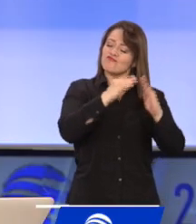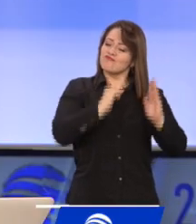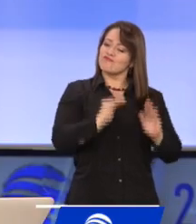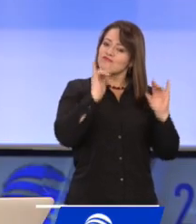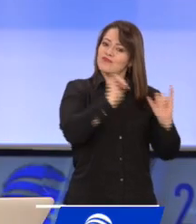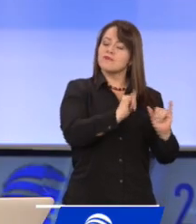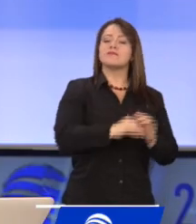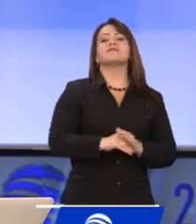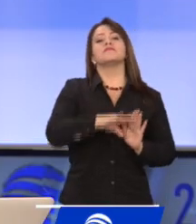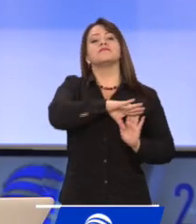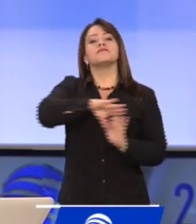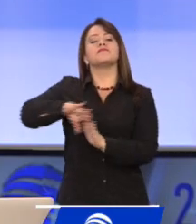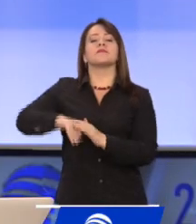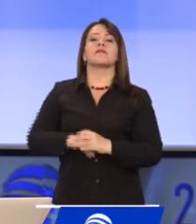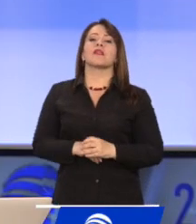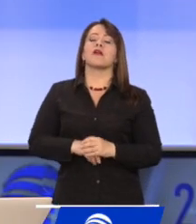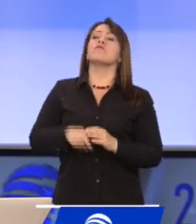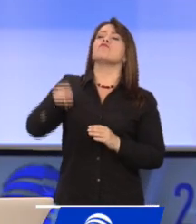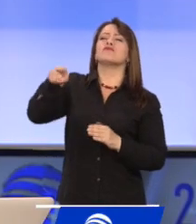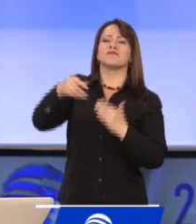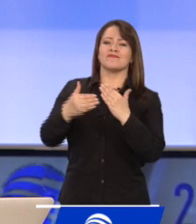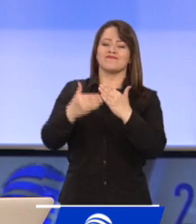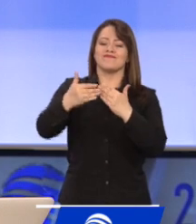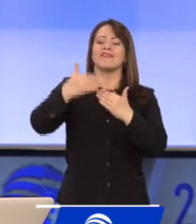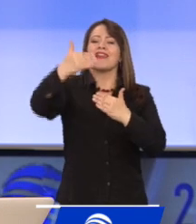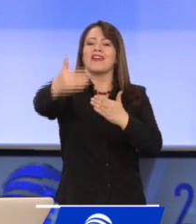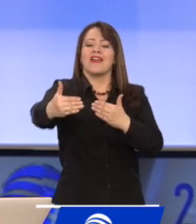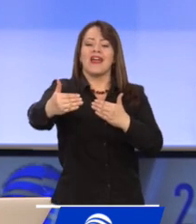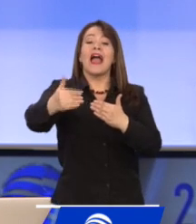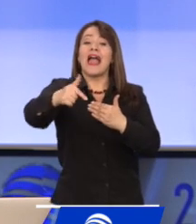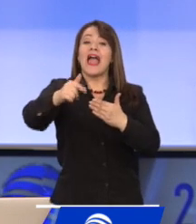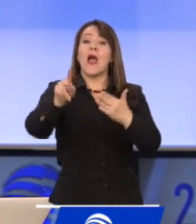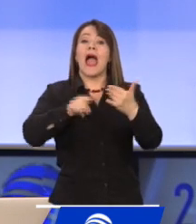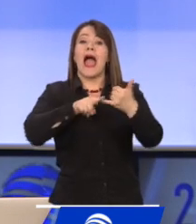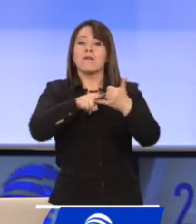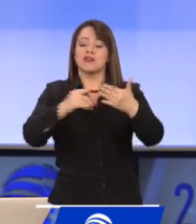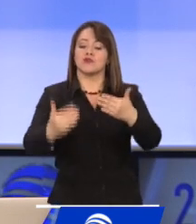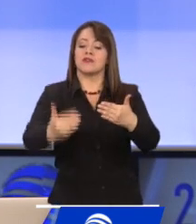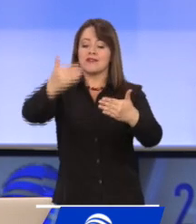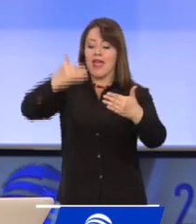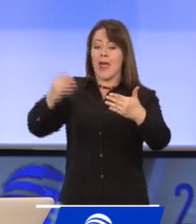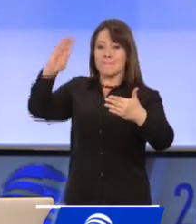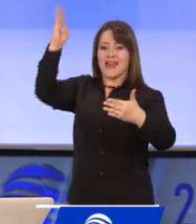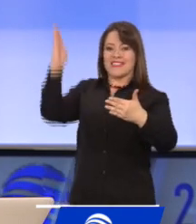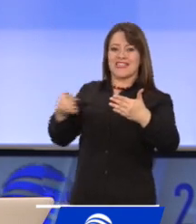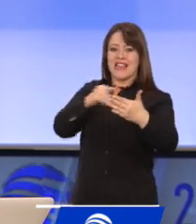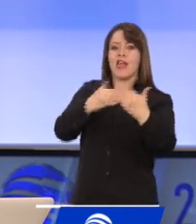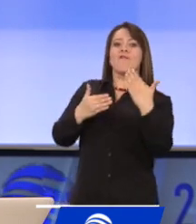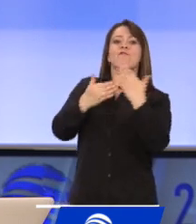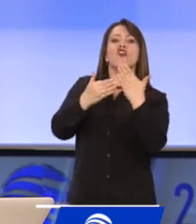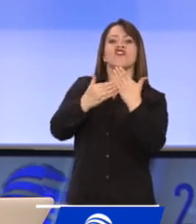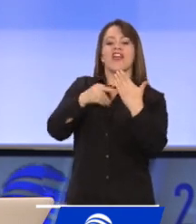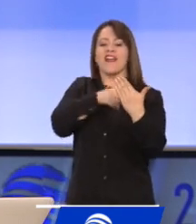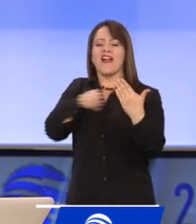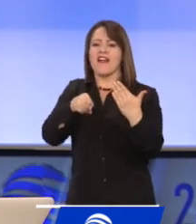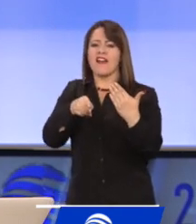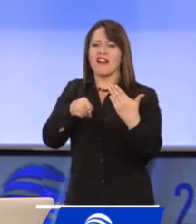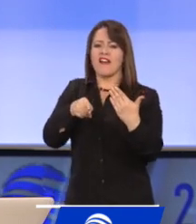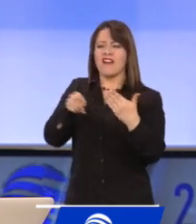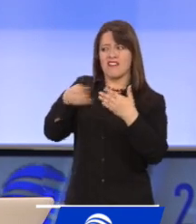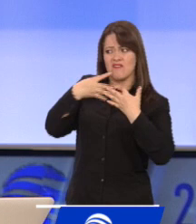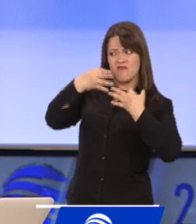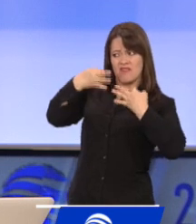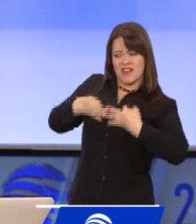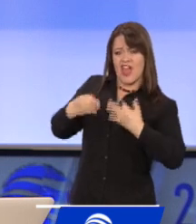retomando un poco otra vez el tema de la frontera, secretaria, ¿las autoridades sanitarias de Colombia, ustedes específicamente, confían en el control